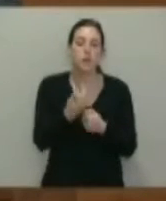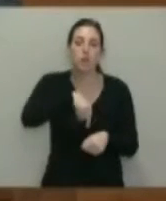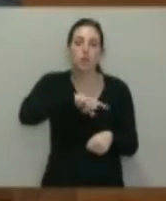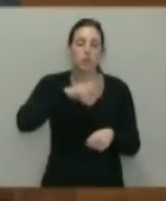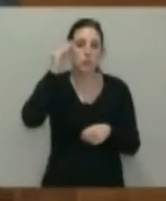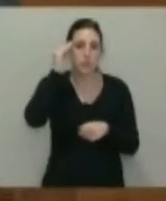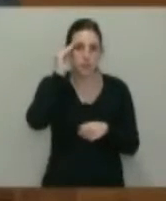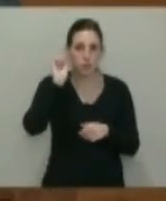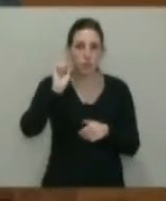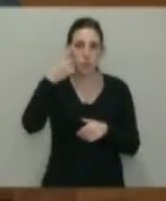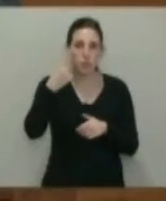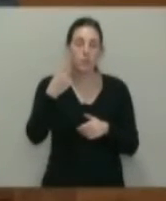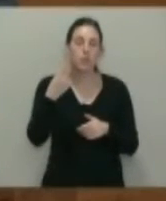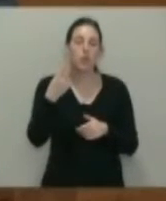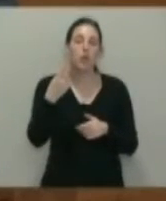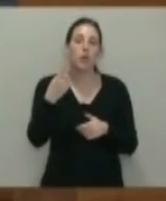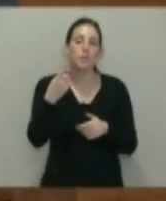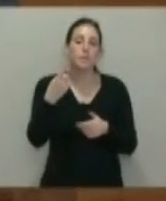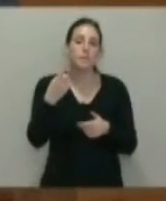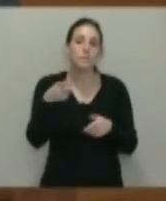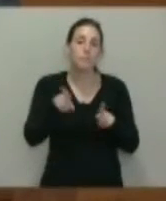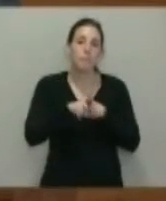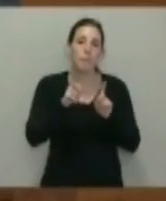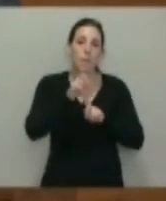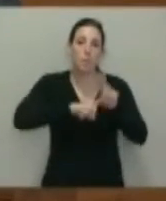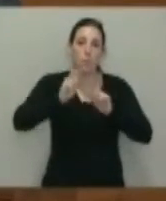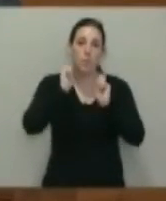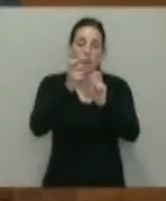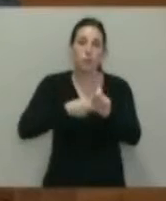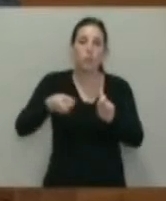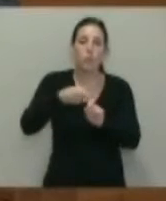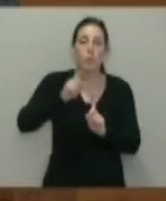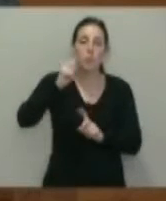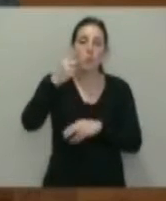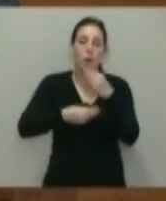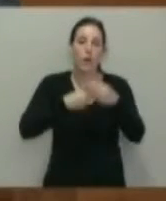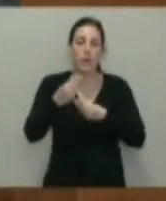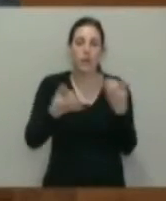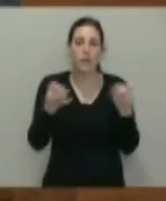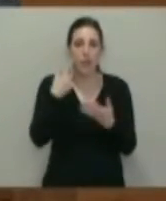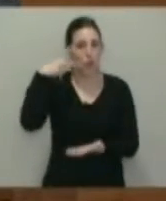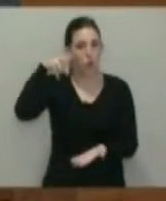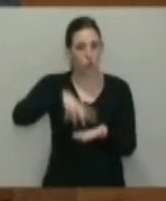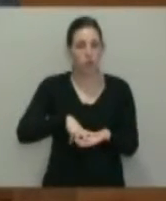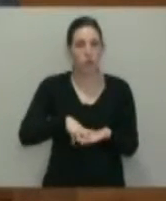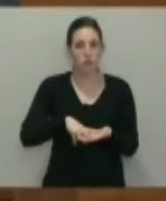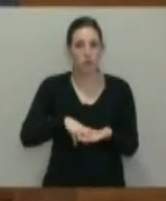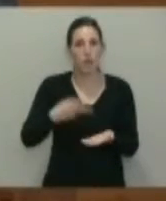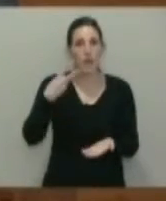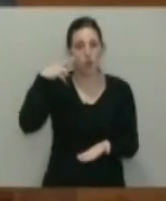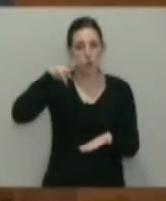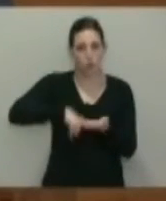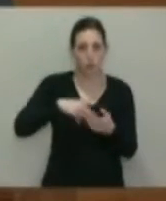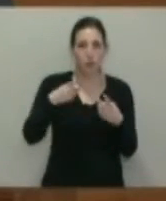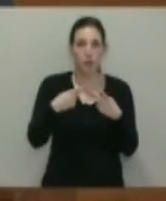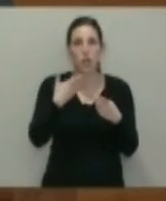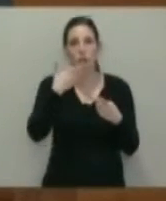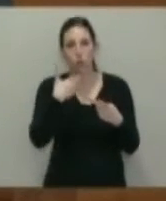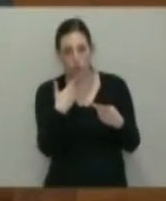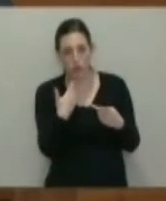Nosotros creemos que, para poner solución a un problema, lo primero que hay que hacer es reconocerlo y conocerlo. Las dos cosas.